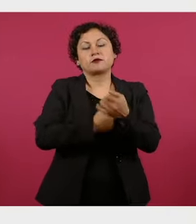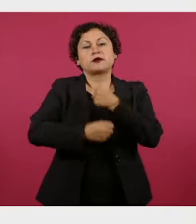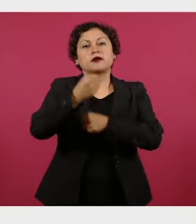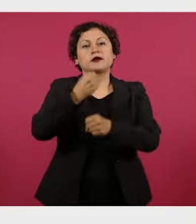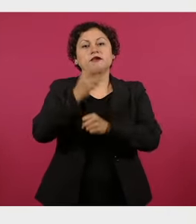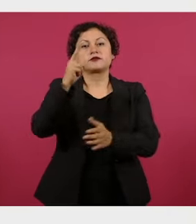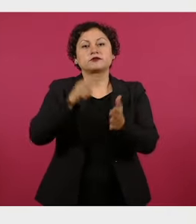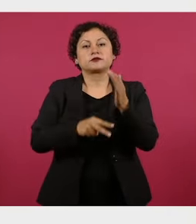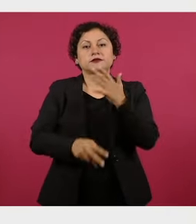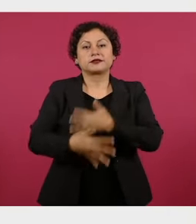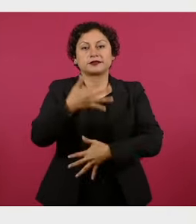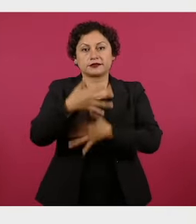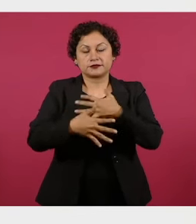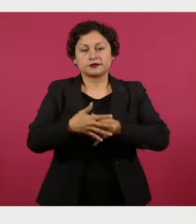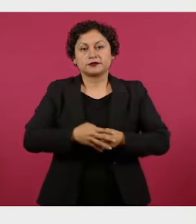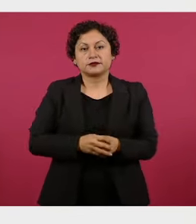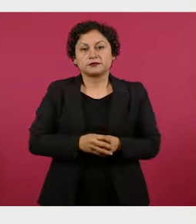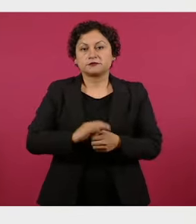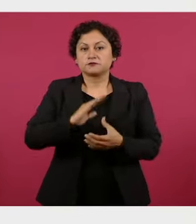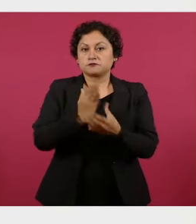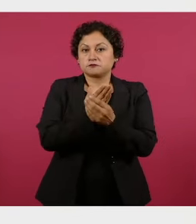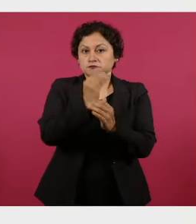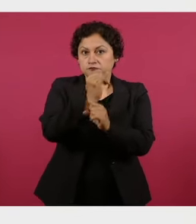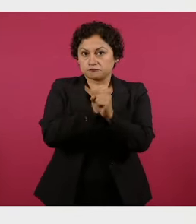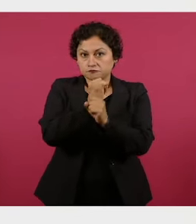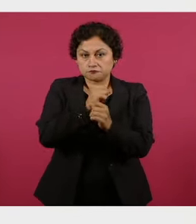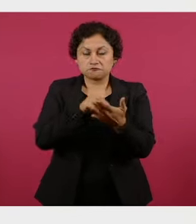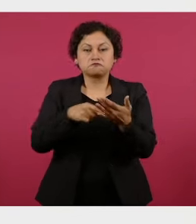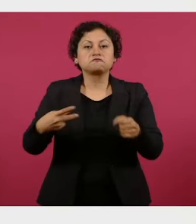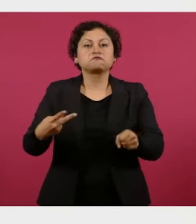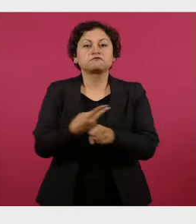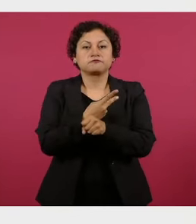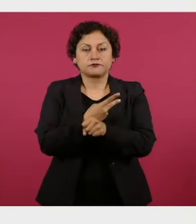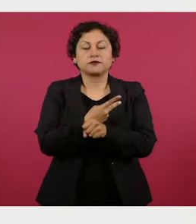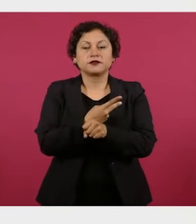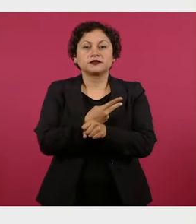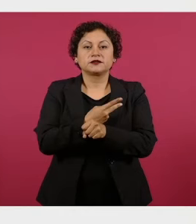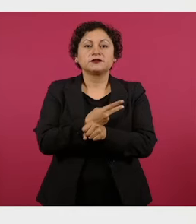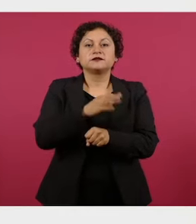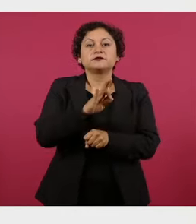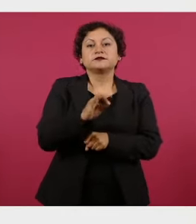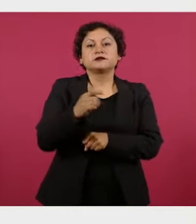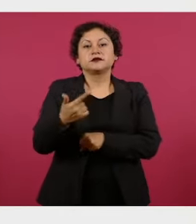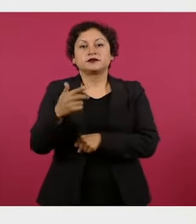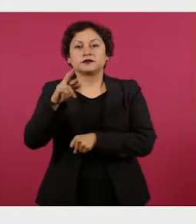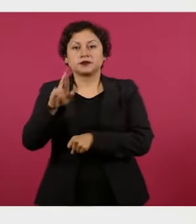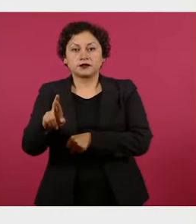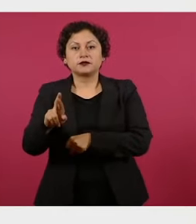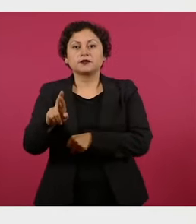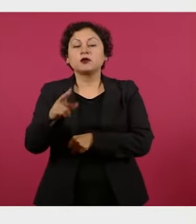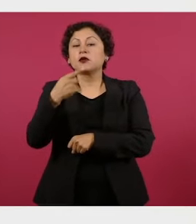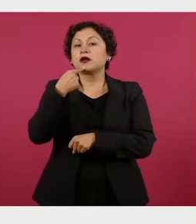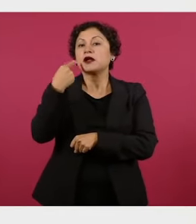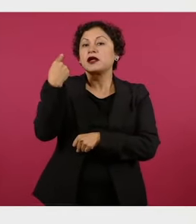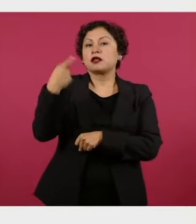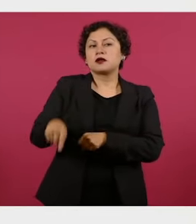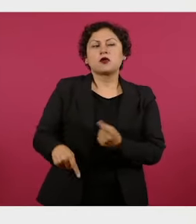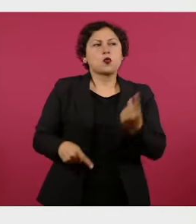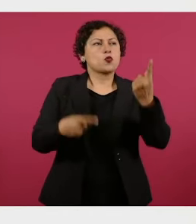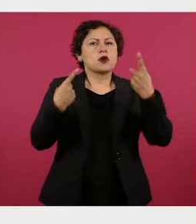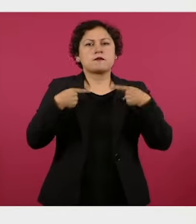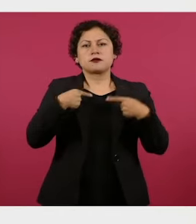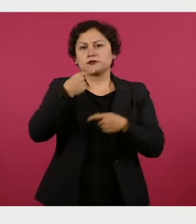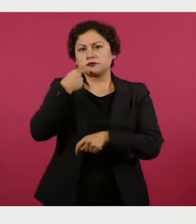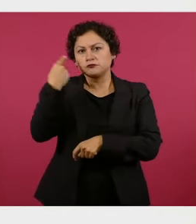con las investigaciones, el día de los hechos, la Fiscalía General de la República recibió una denuncia ciudadana en la que se